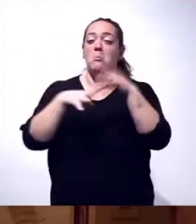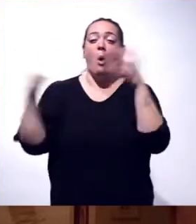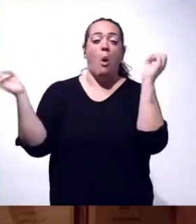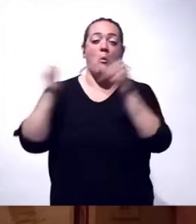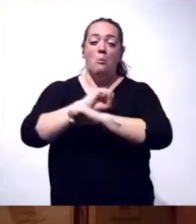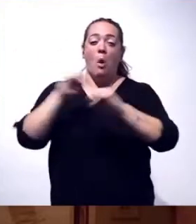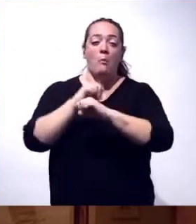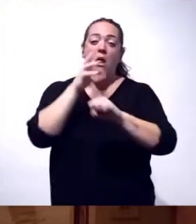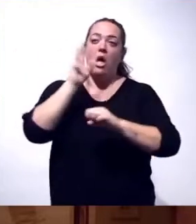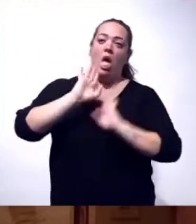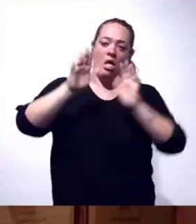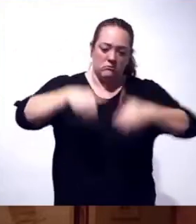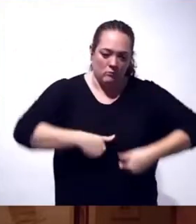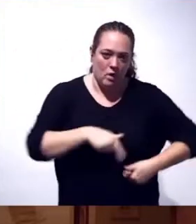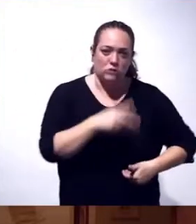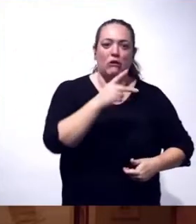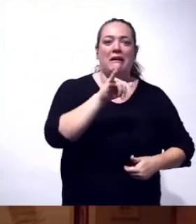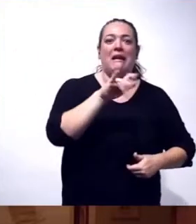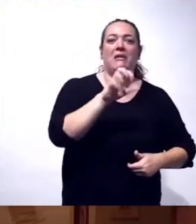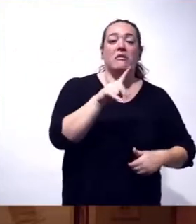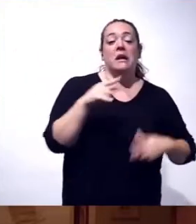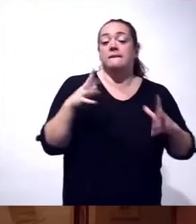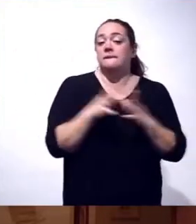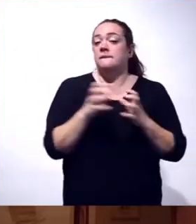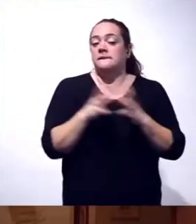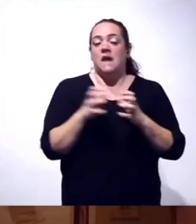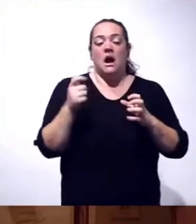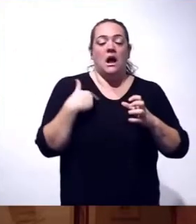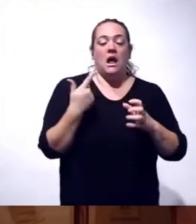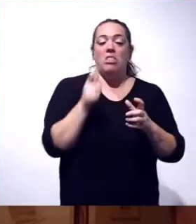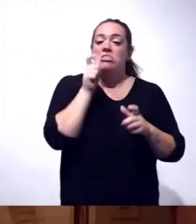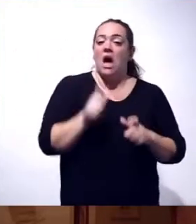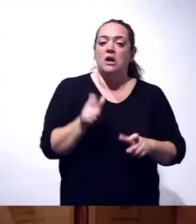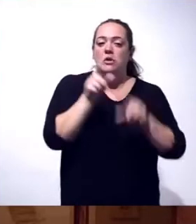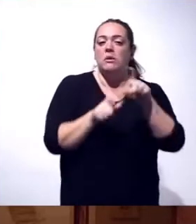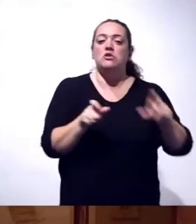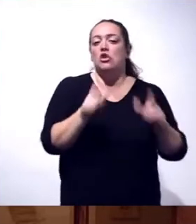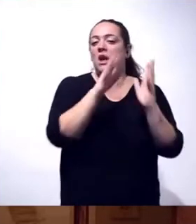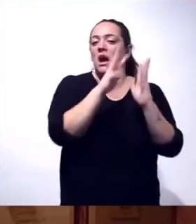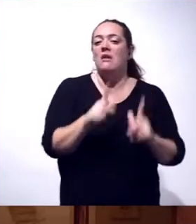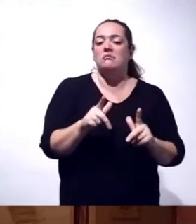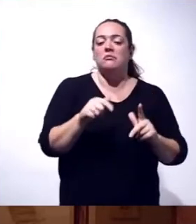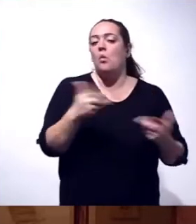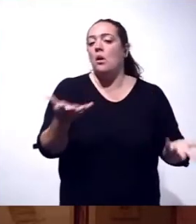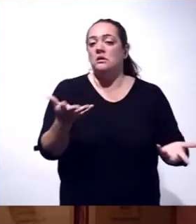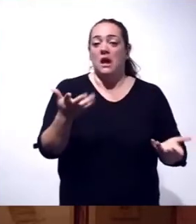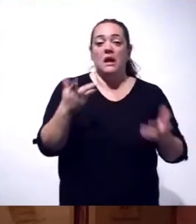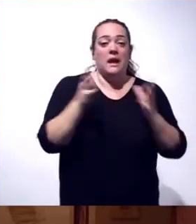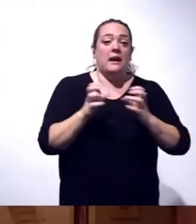no puedo responder. Deseoso de tener el dato cuanto antes y más deseoso aún de que todos estén en nuestra tierra.